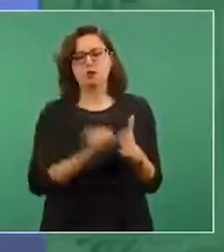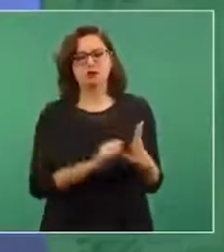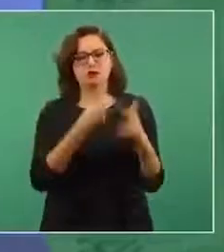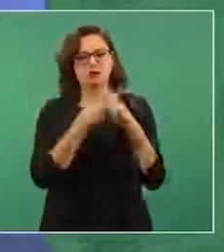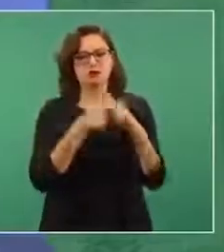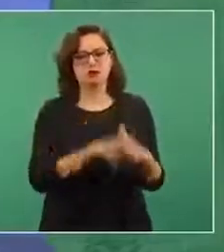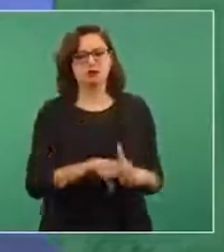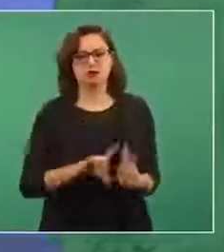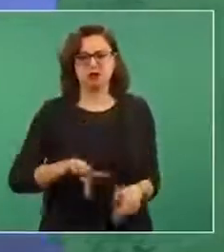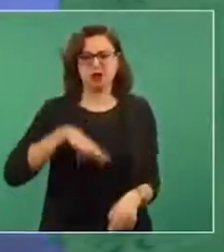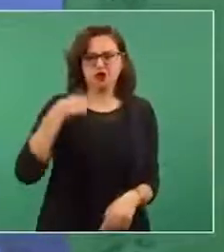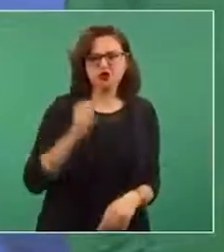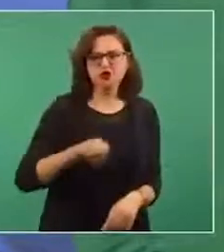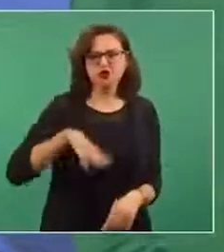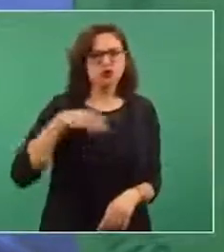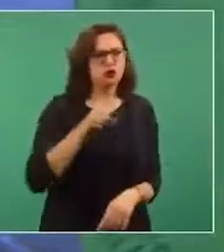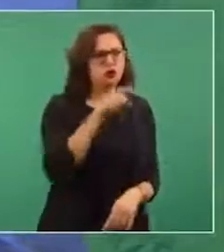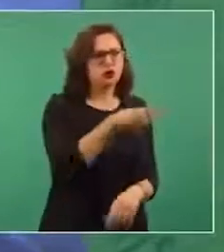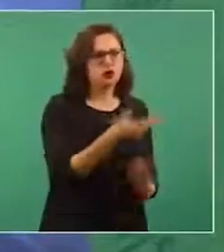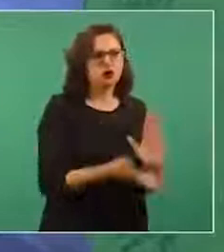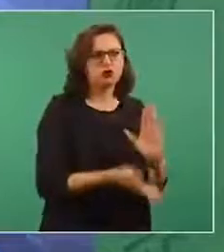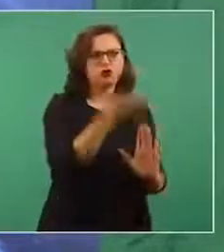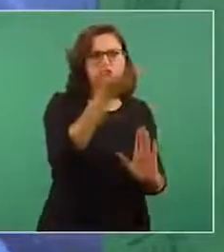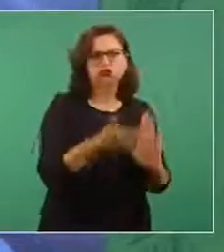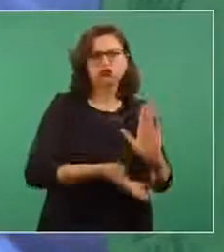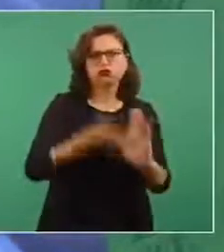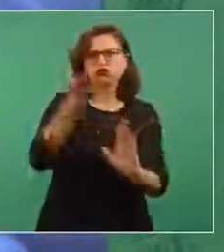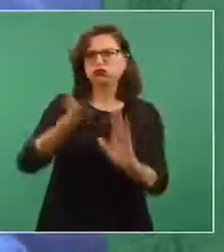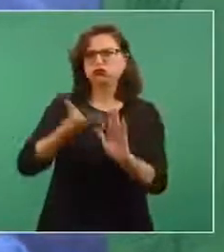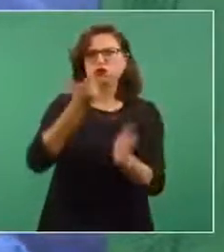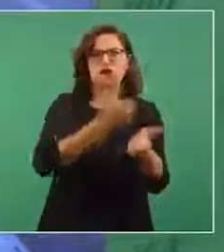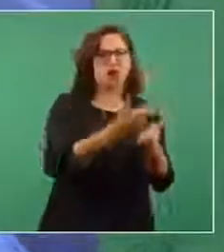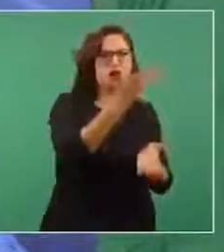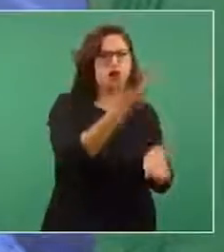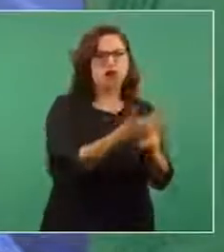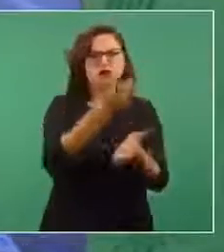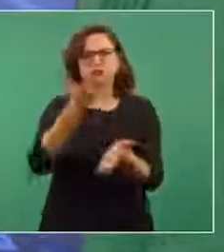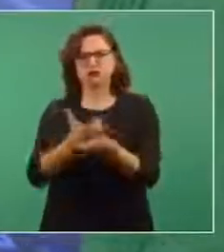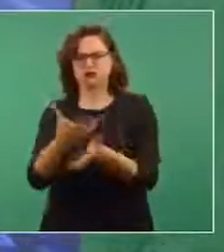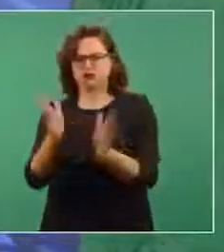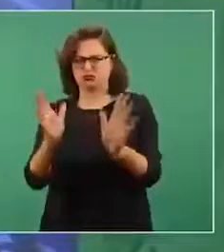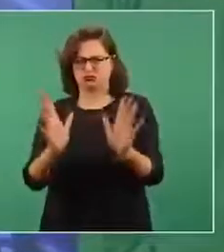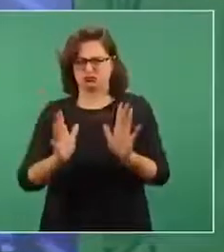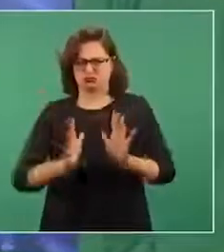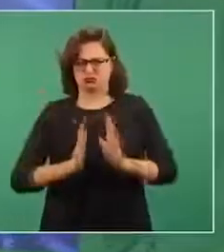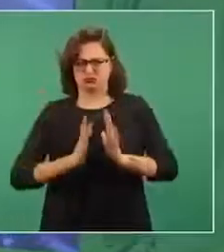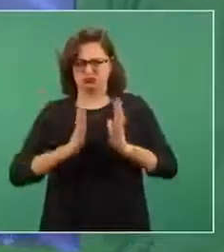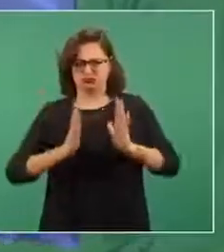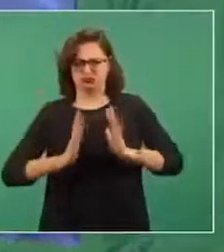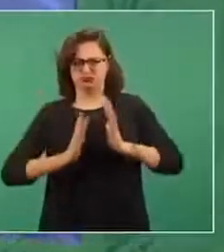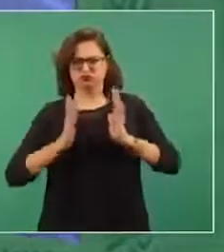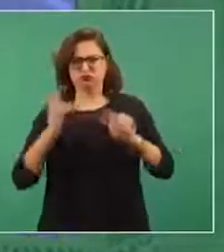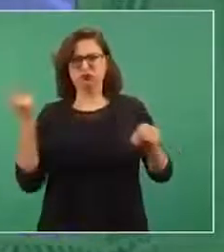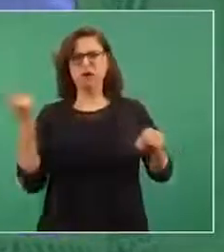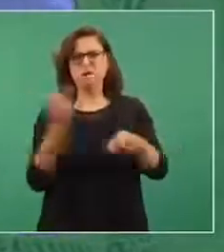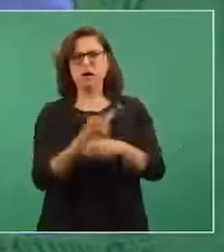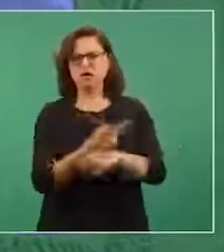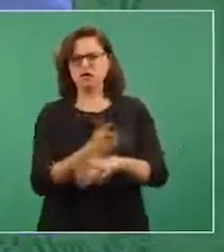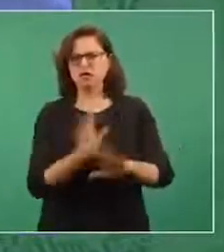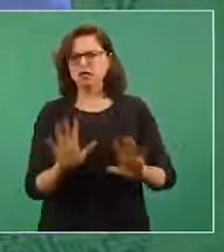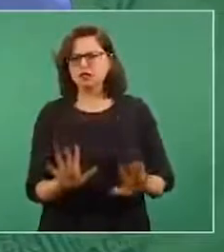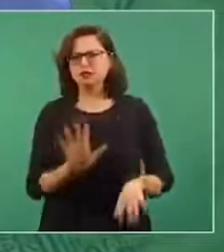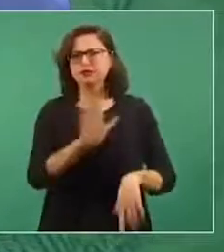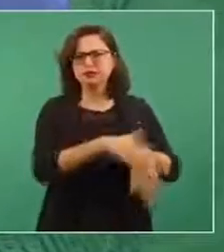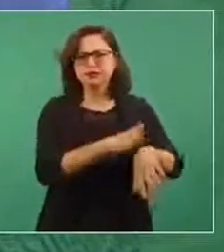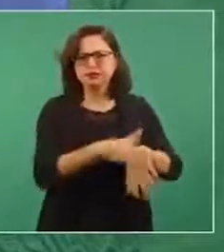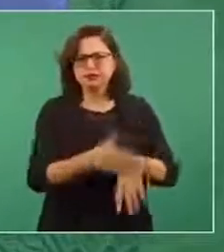pero espero que se resuelva. A lo mejor por las existencias habría